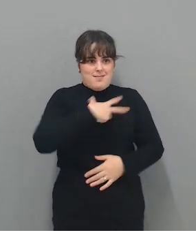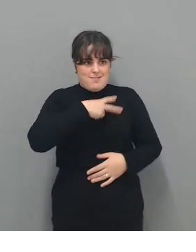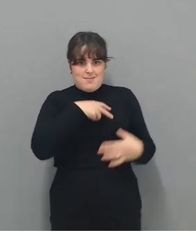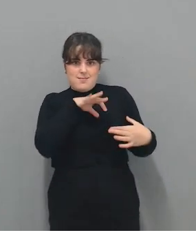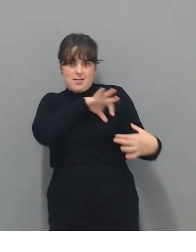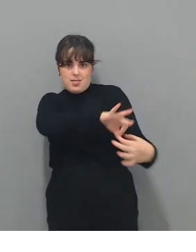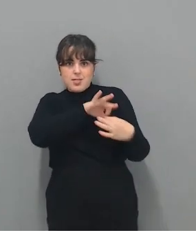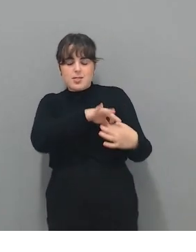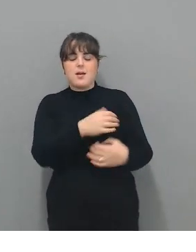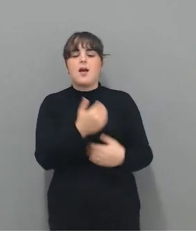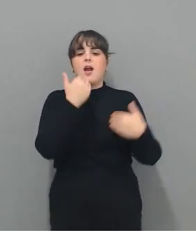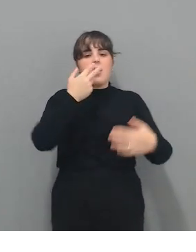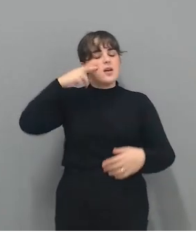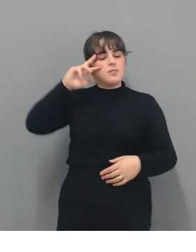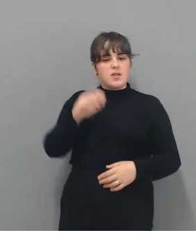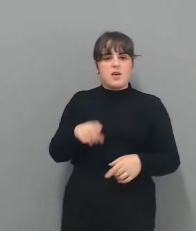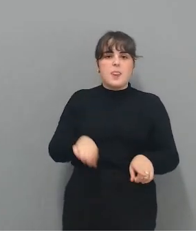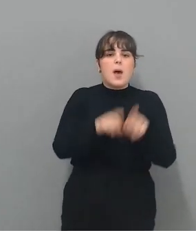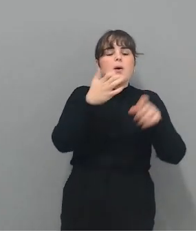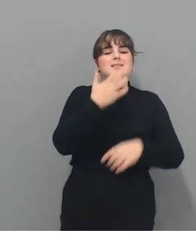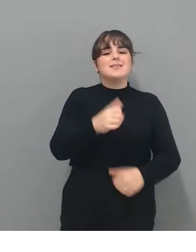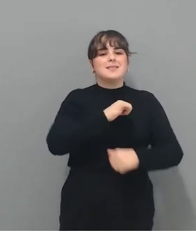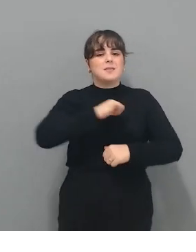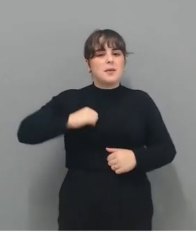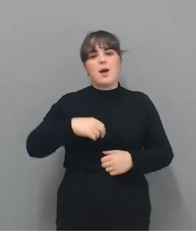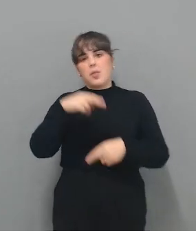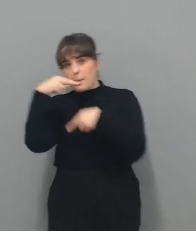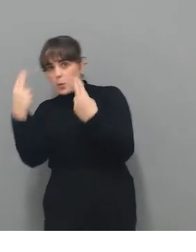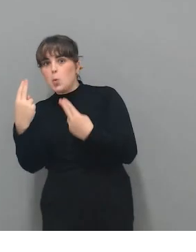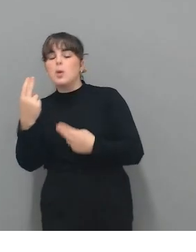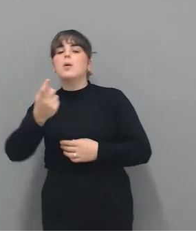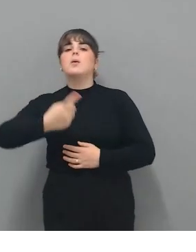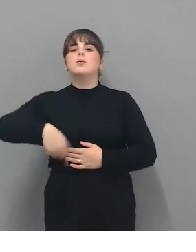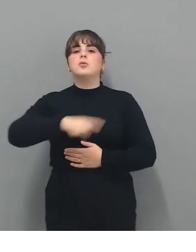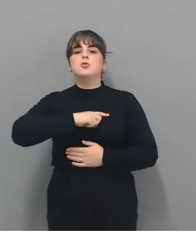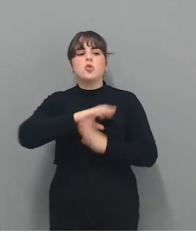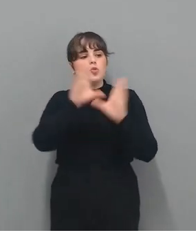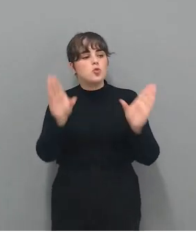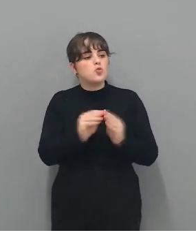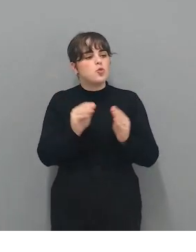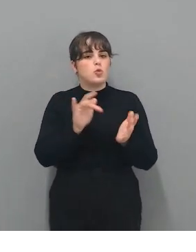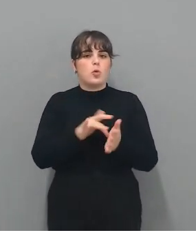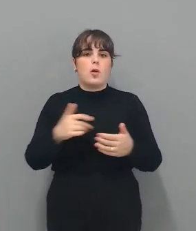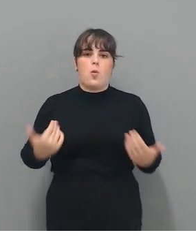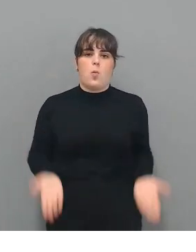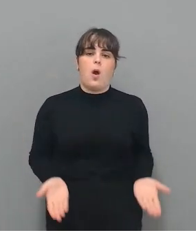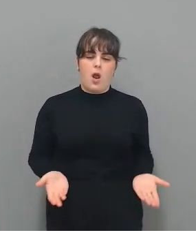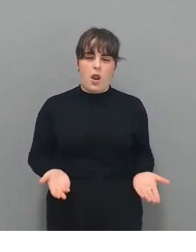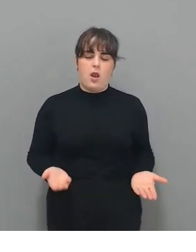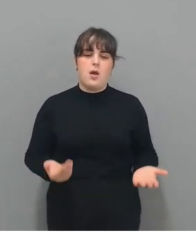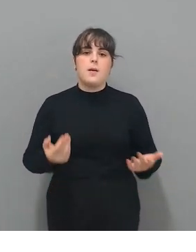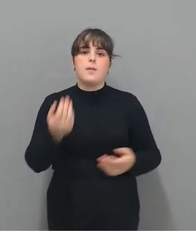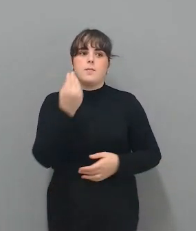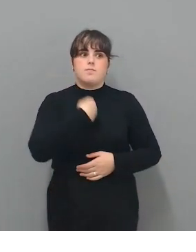nuestra experiencia, tanto público como privada, llegamos a la conclusión de que existe una falta de